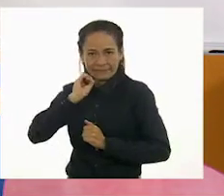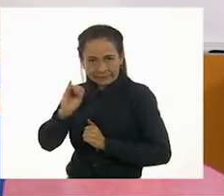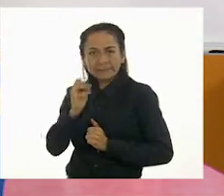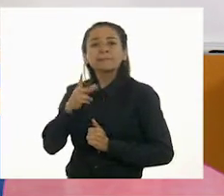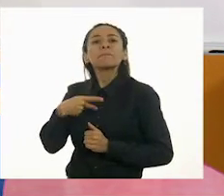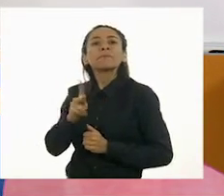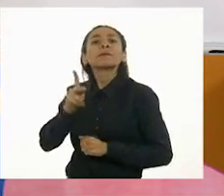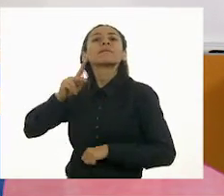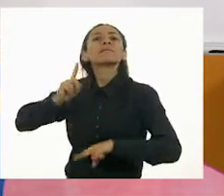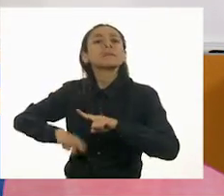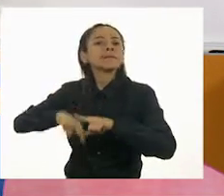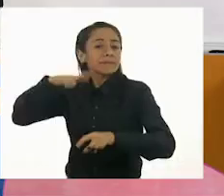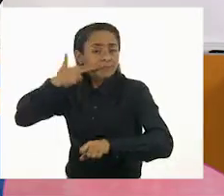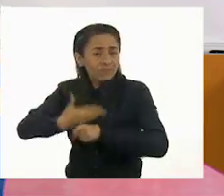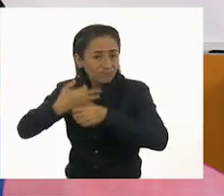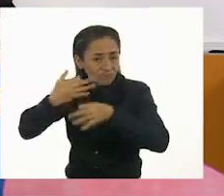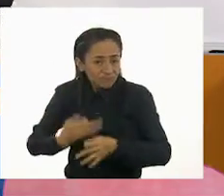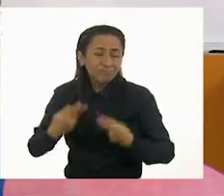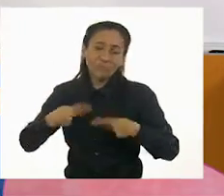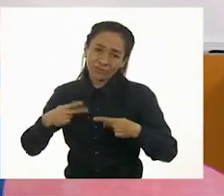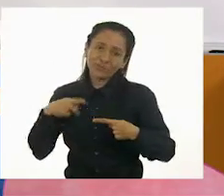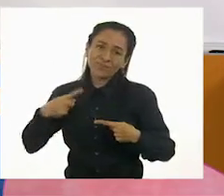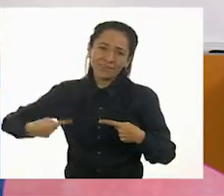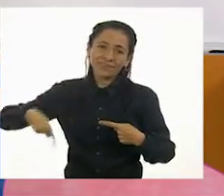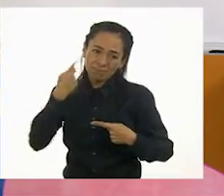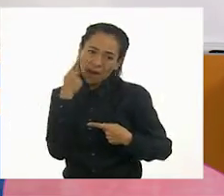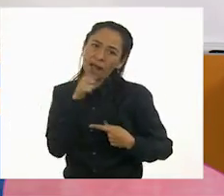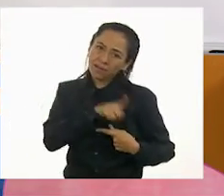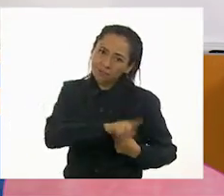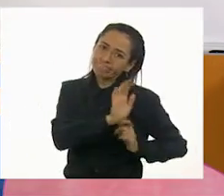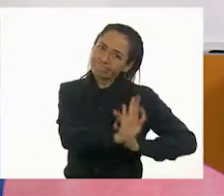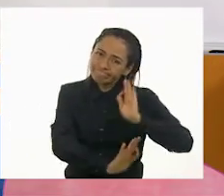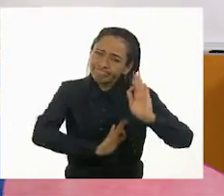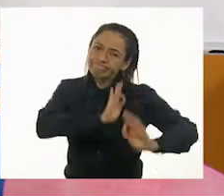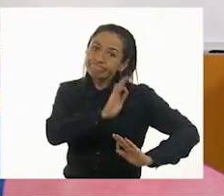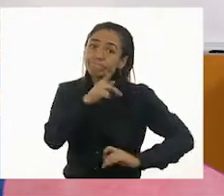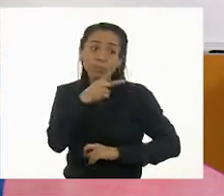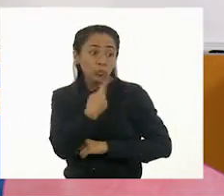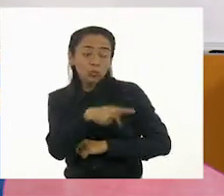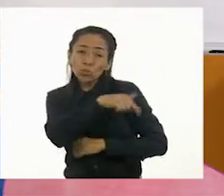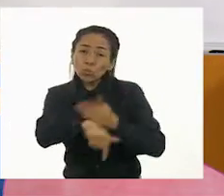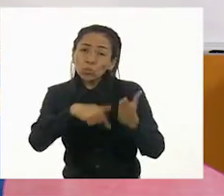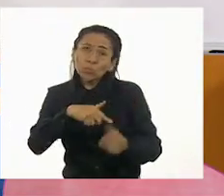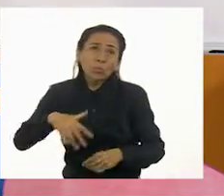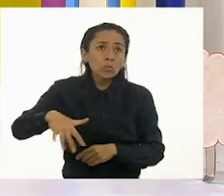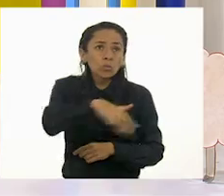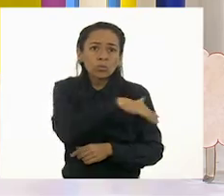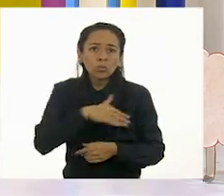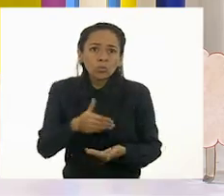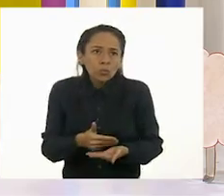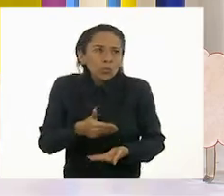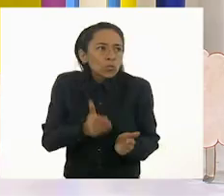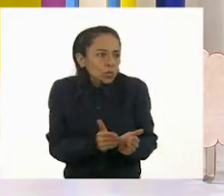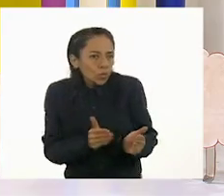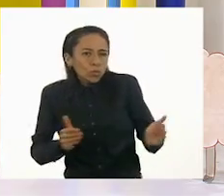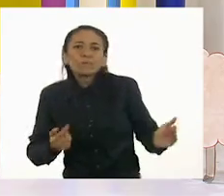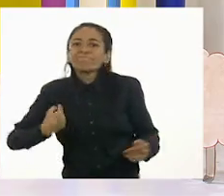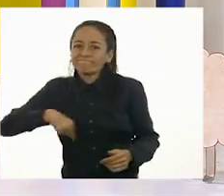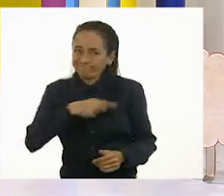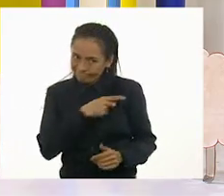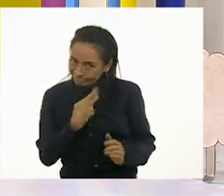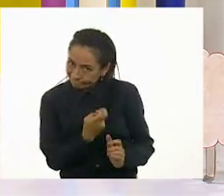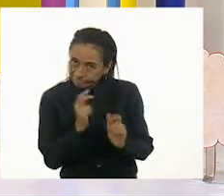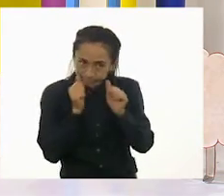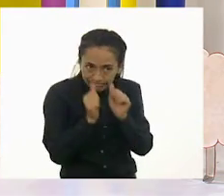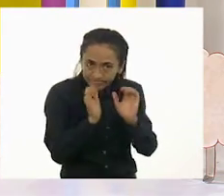humanos, sin embargo también hay que cuidar mucho el espacio en el que ellos se desenvuelven y se desarrollan. Sí, porque recordemos que los animales